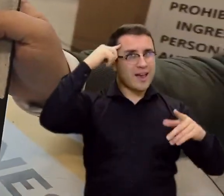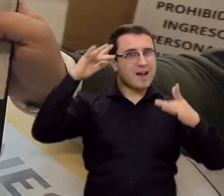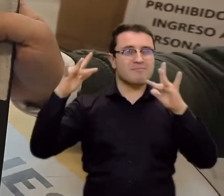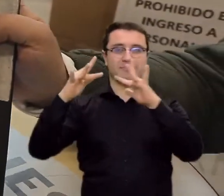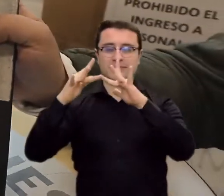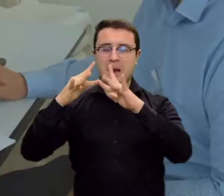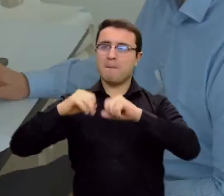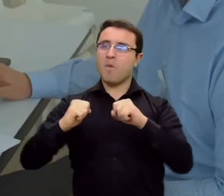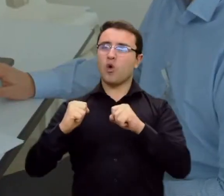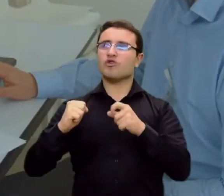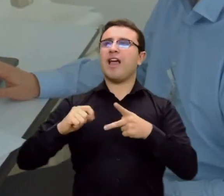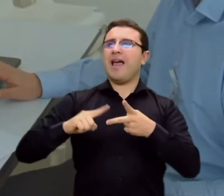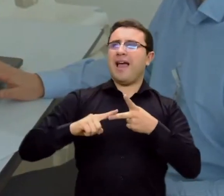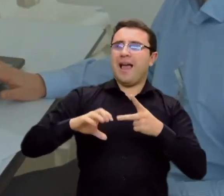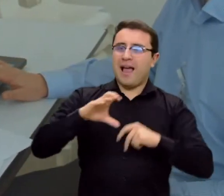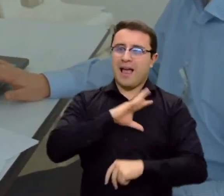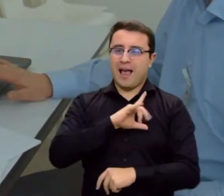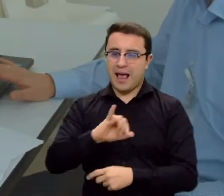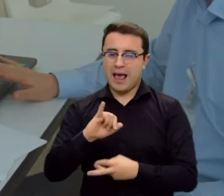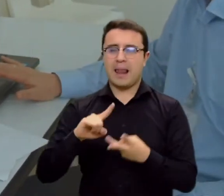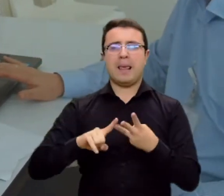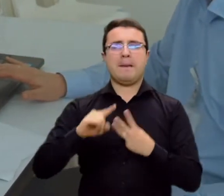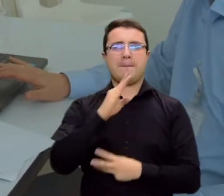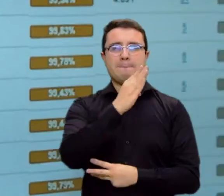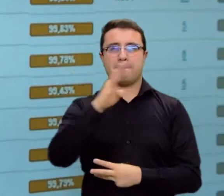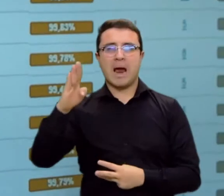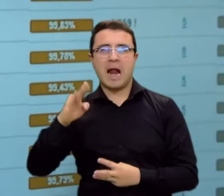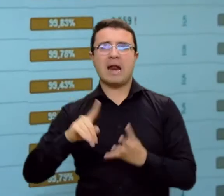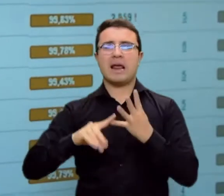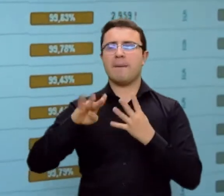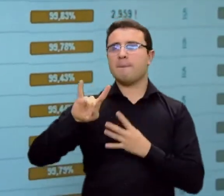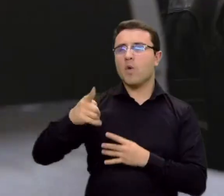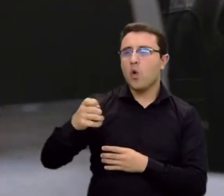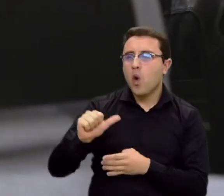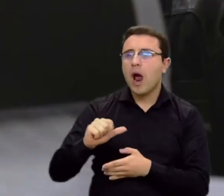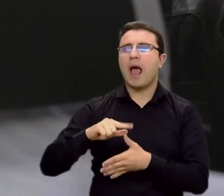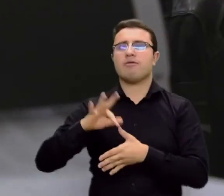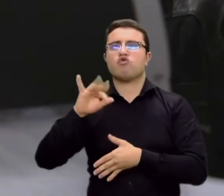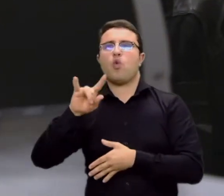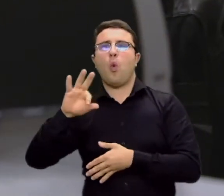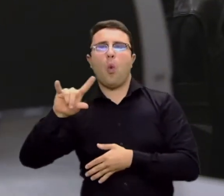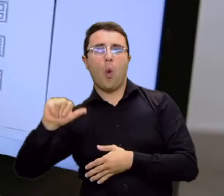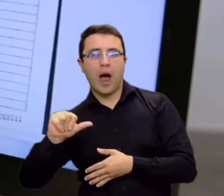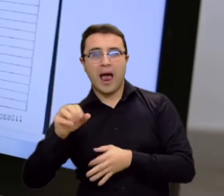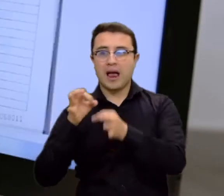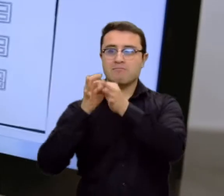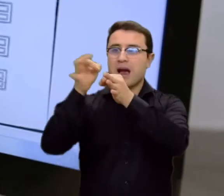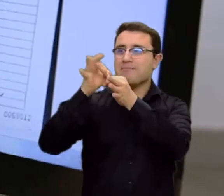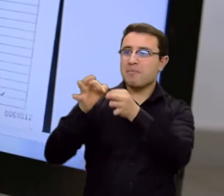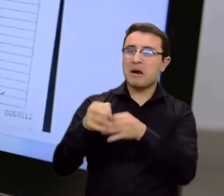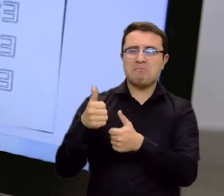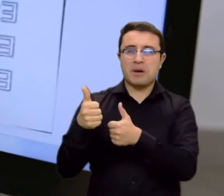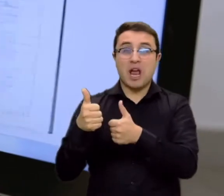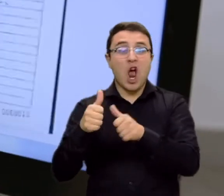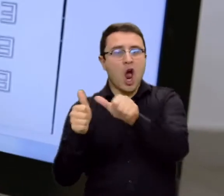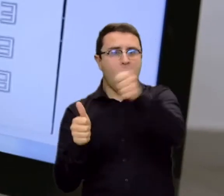tecnología y chuleamos Bogotá, Cali, Barranquilla, Aquebuga, Aquetuluá. No, estos son municipios, estamos